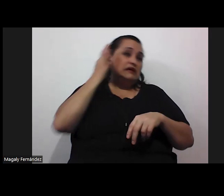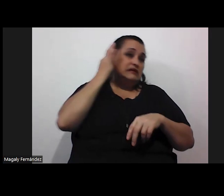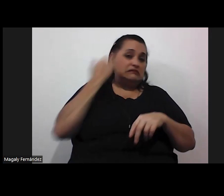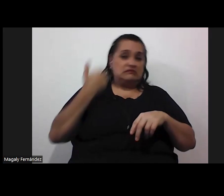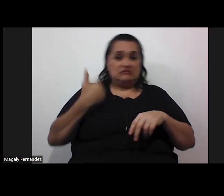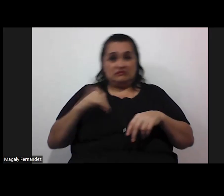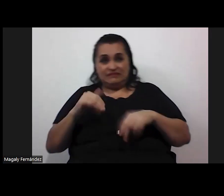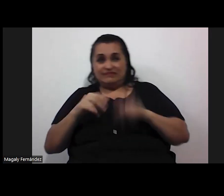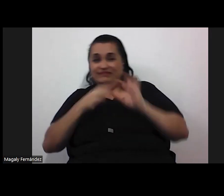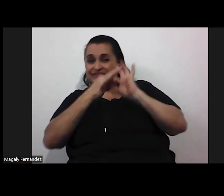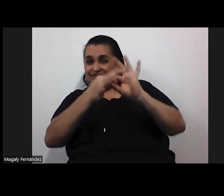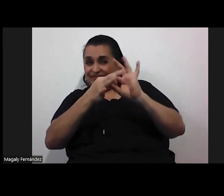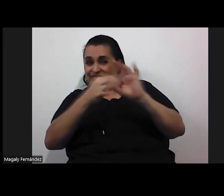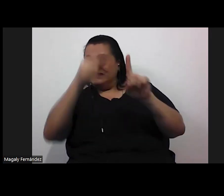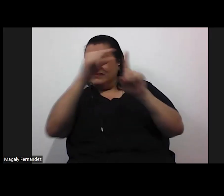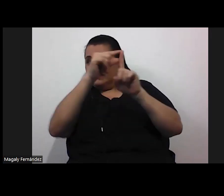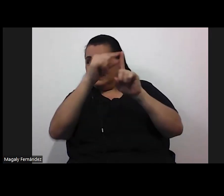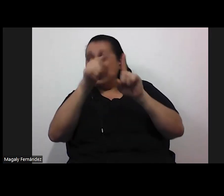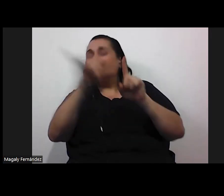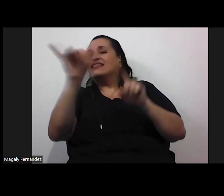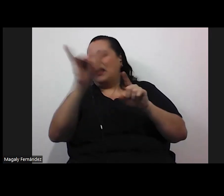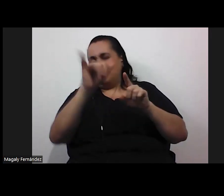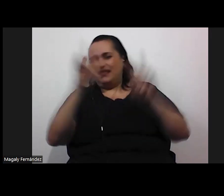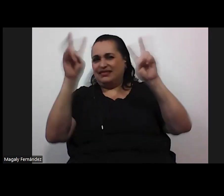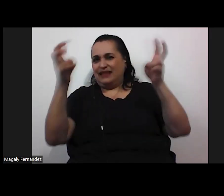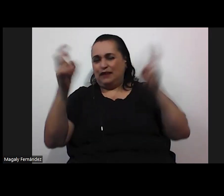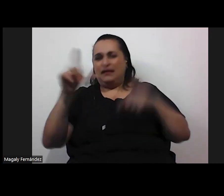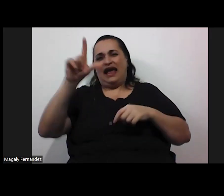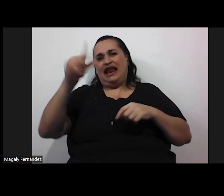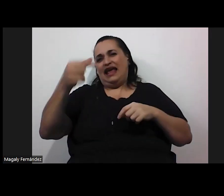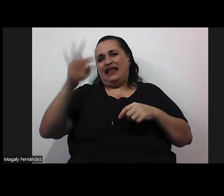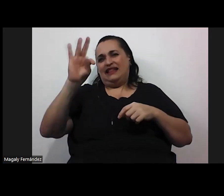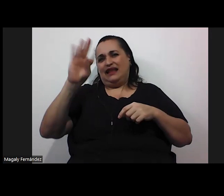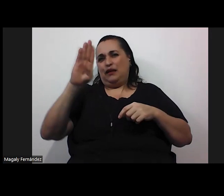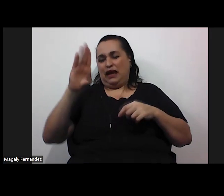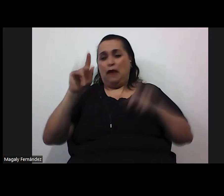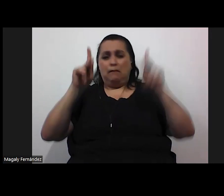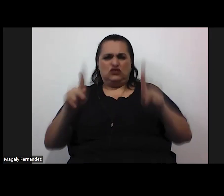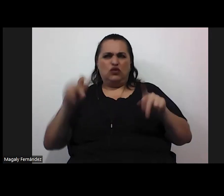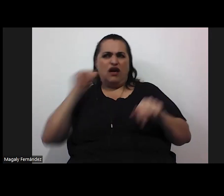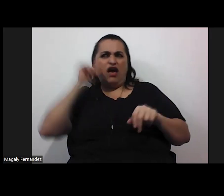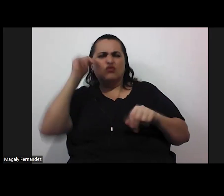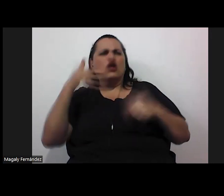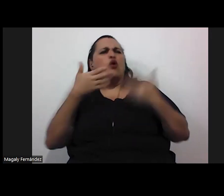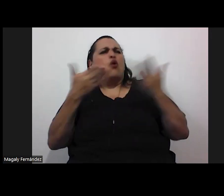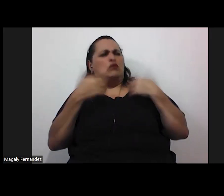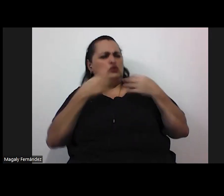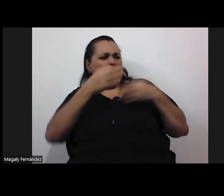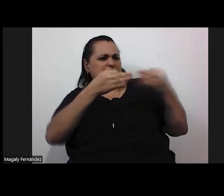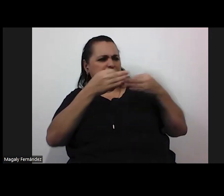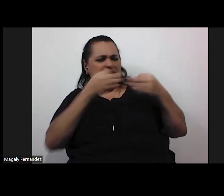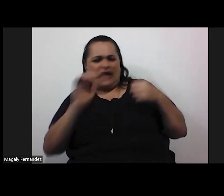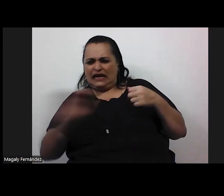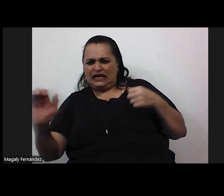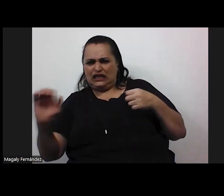abarca el tema LGTB entonces encontramos muchas personas adultas que nos dicen cómo le voy a explicar este tema a un niño una niña un